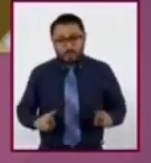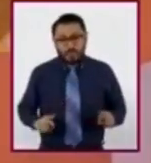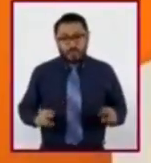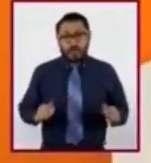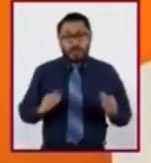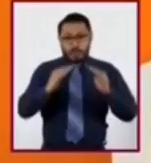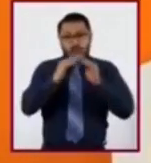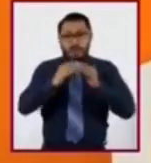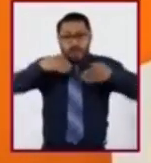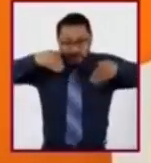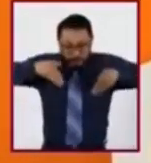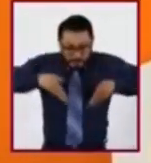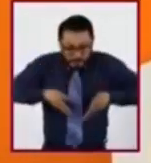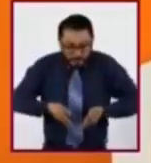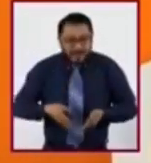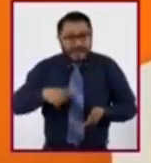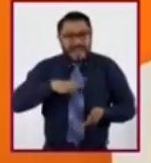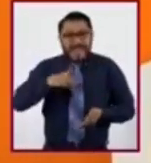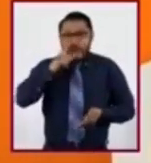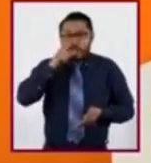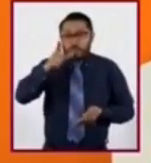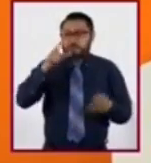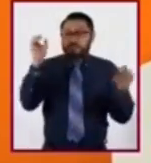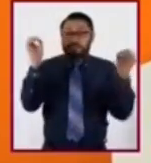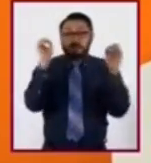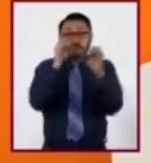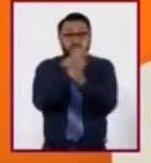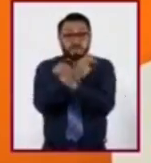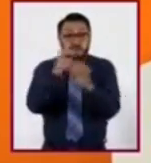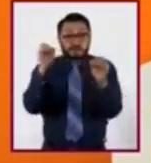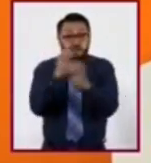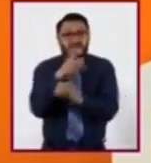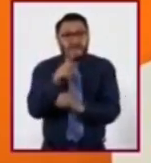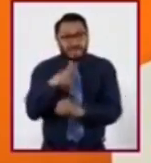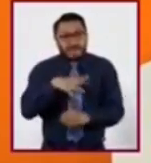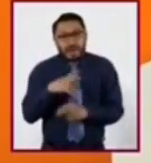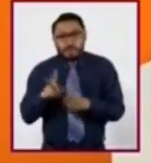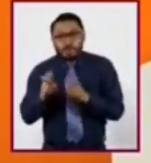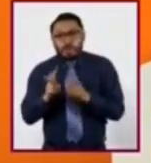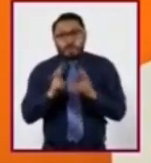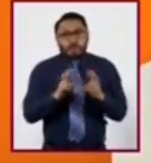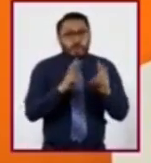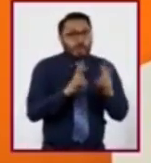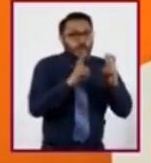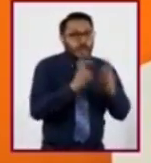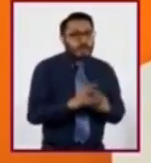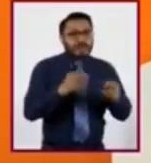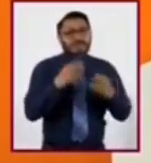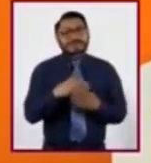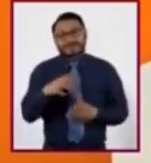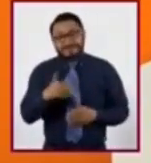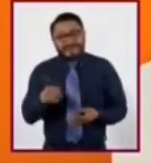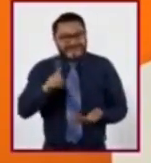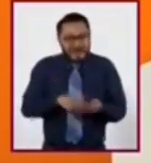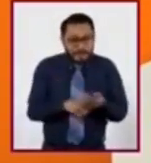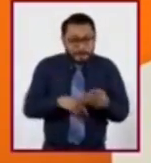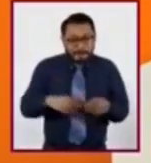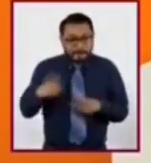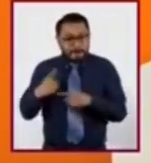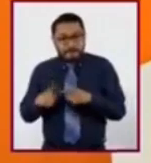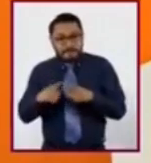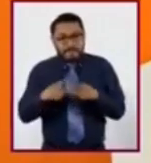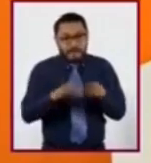Aquí no llega la luz, pero la presencia de nutrientes hace que existan diversas formas de vida animal,